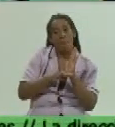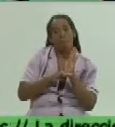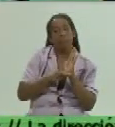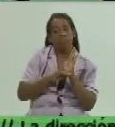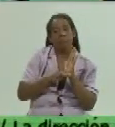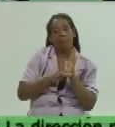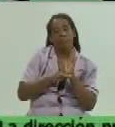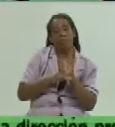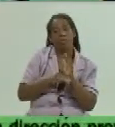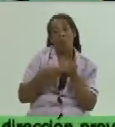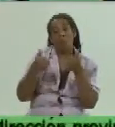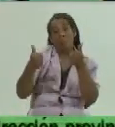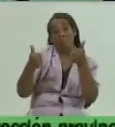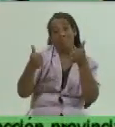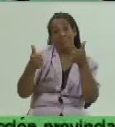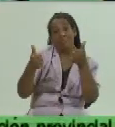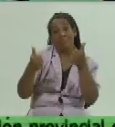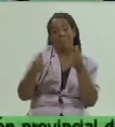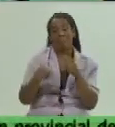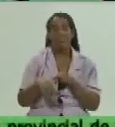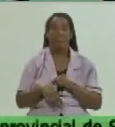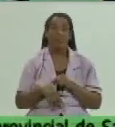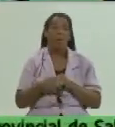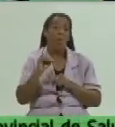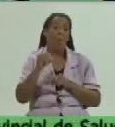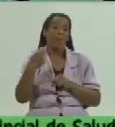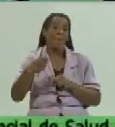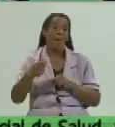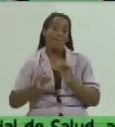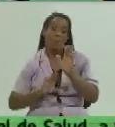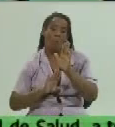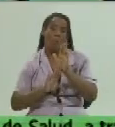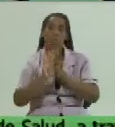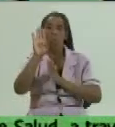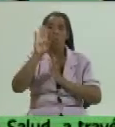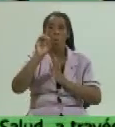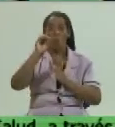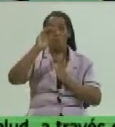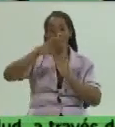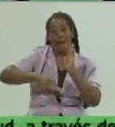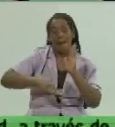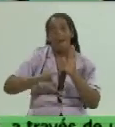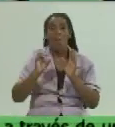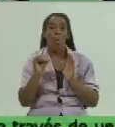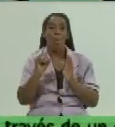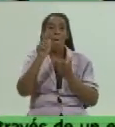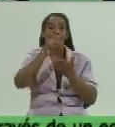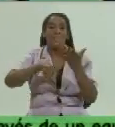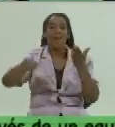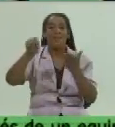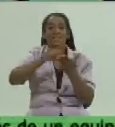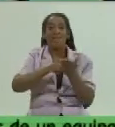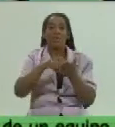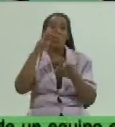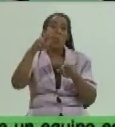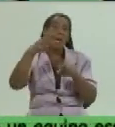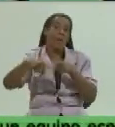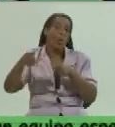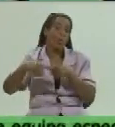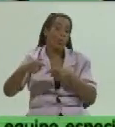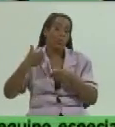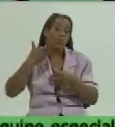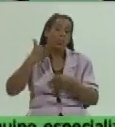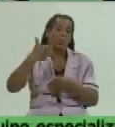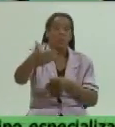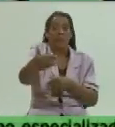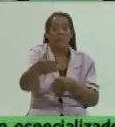son efectivas, o si debemos incrementarlas o bajarlas. Y además también para la planificación del recurso, a partir de